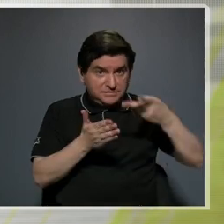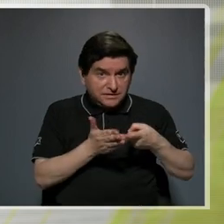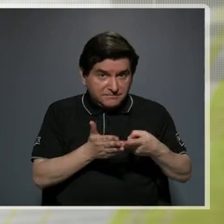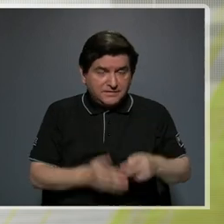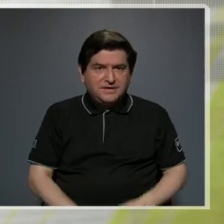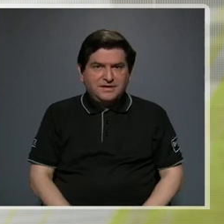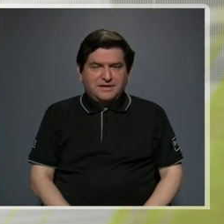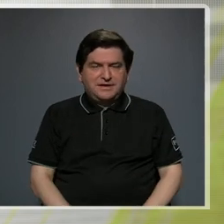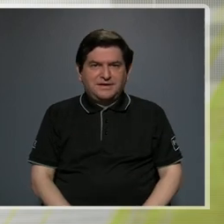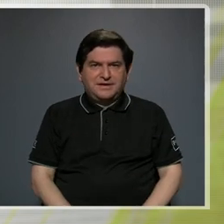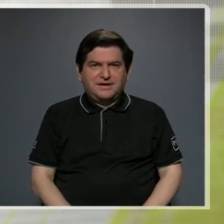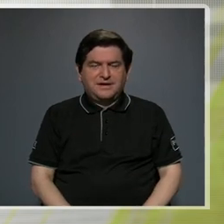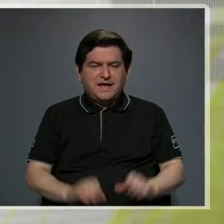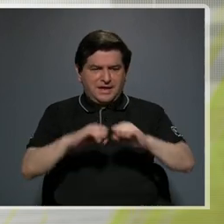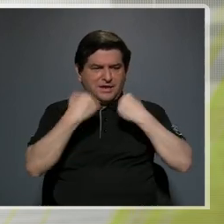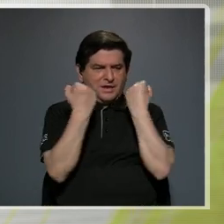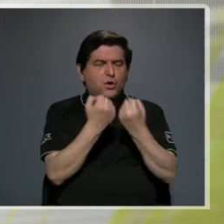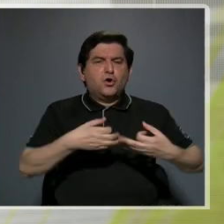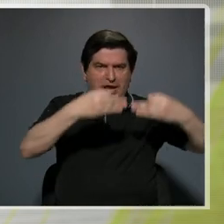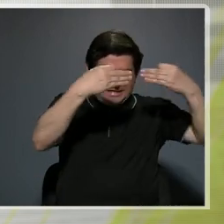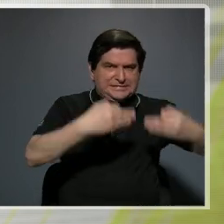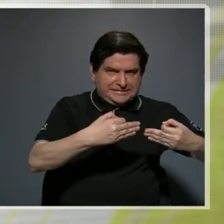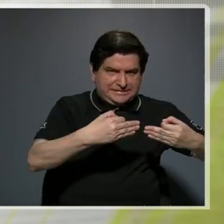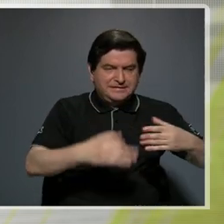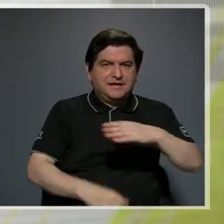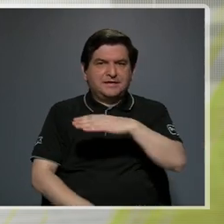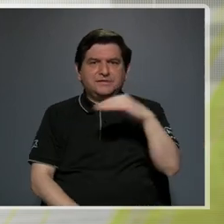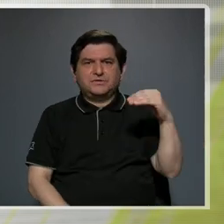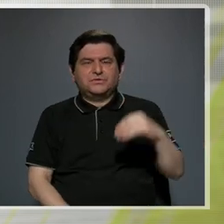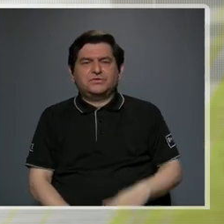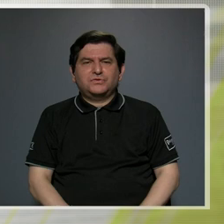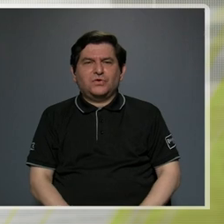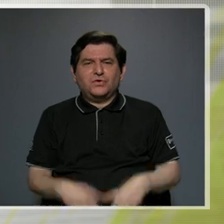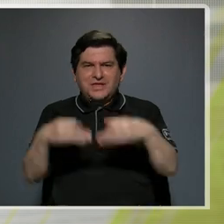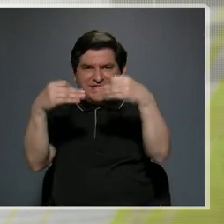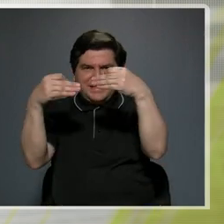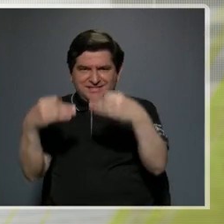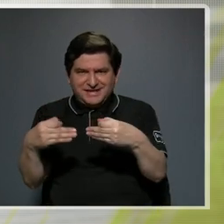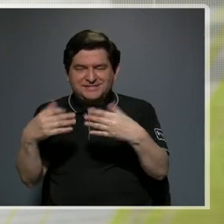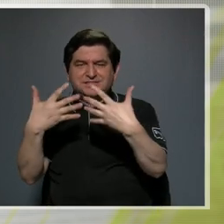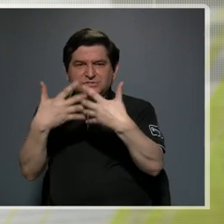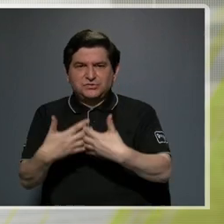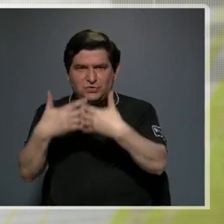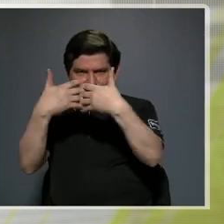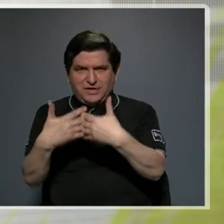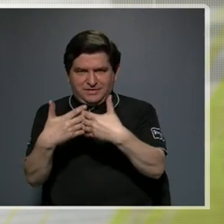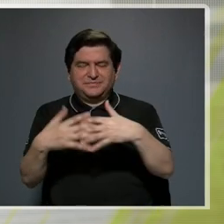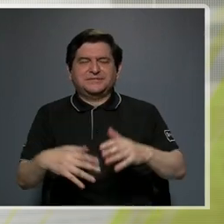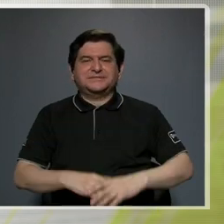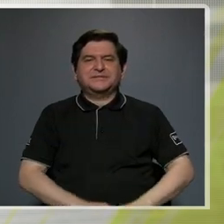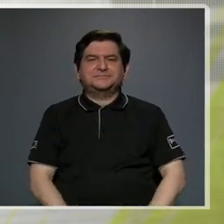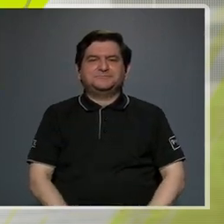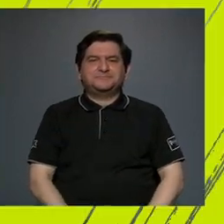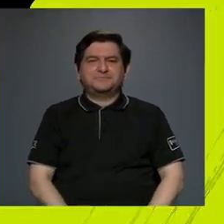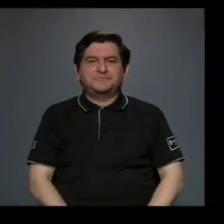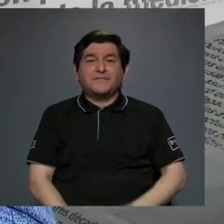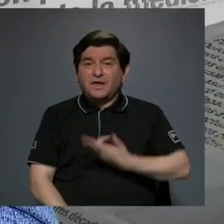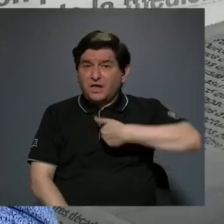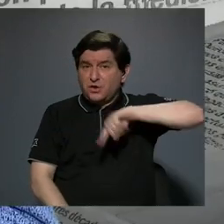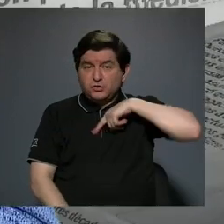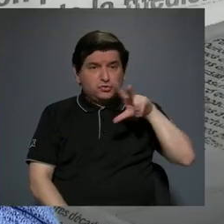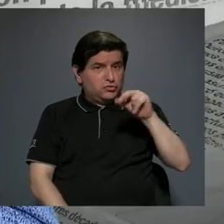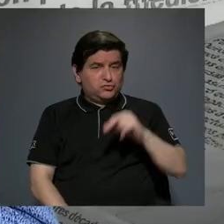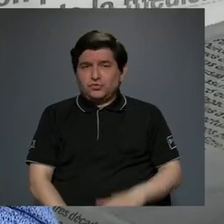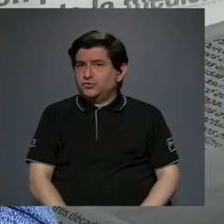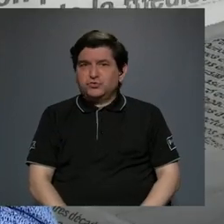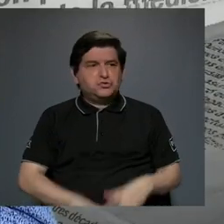la determinación sindical y las determinaciones empresariales en este caso. O sea, no hemos tocado